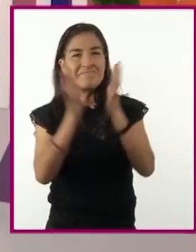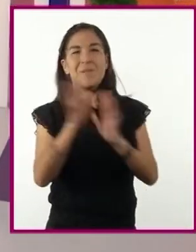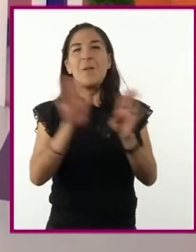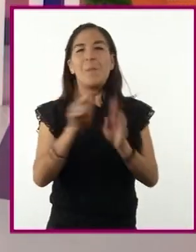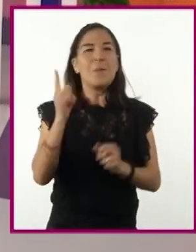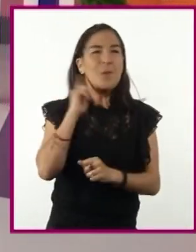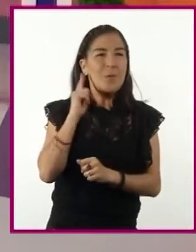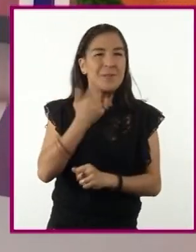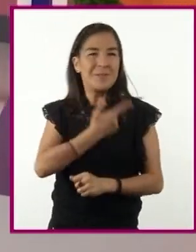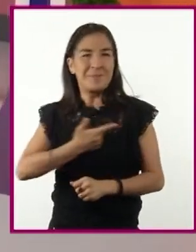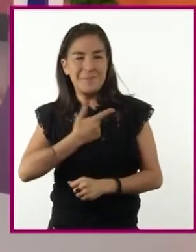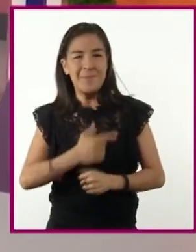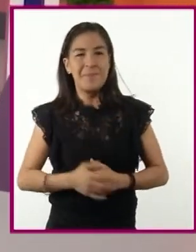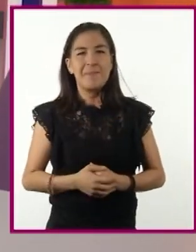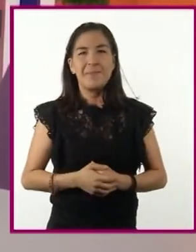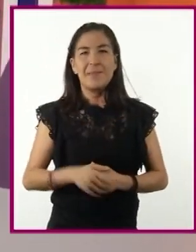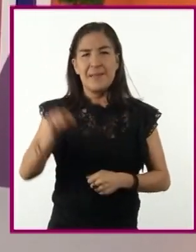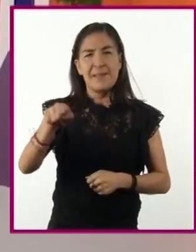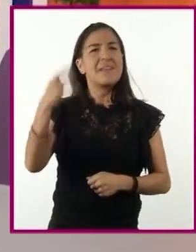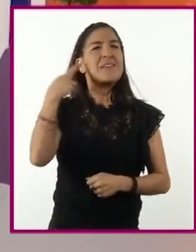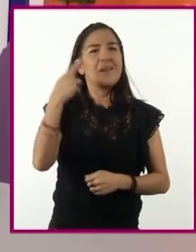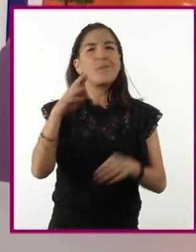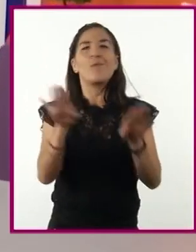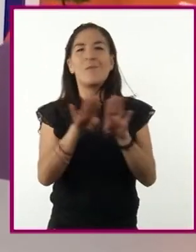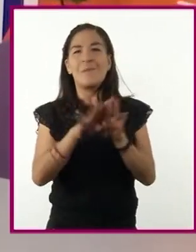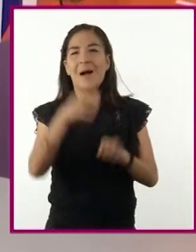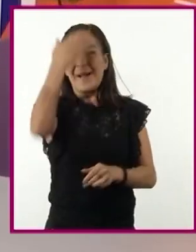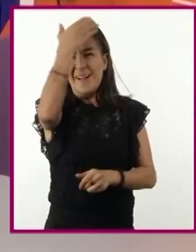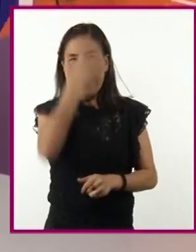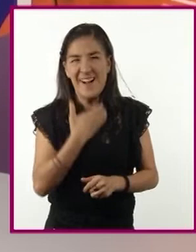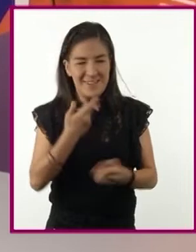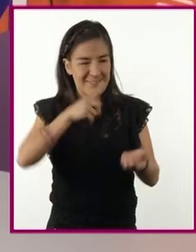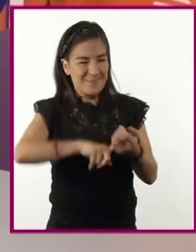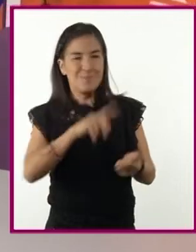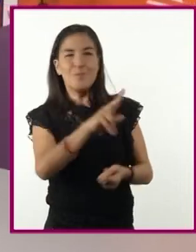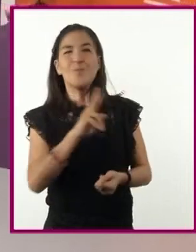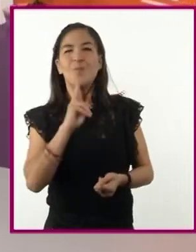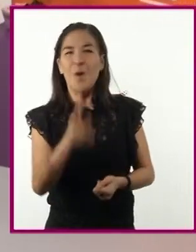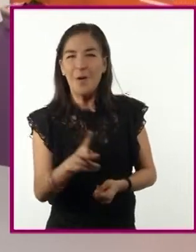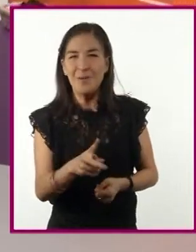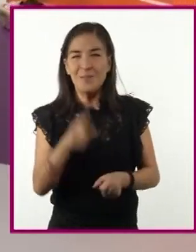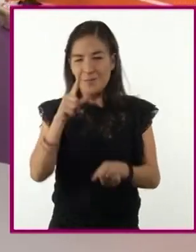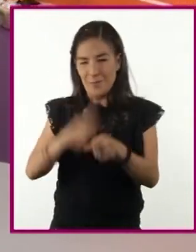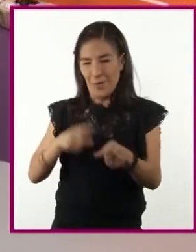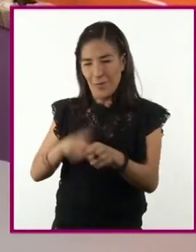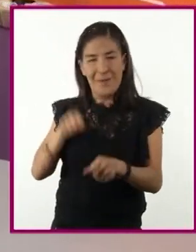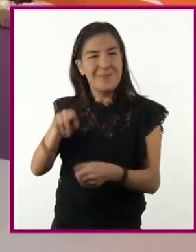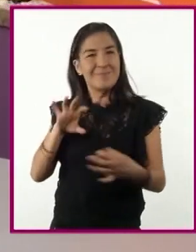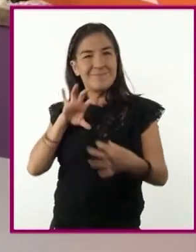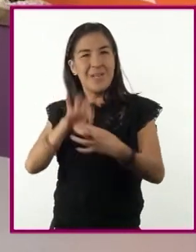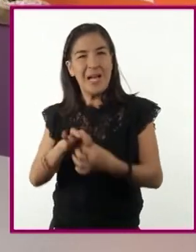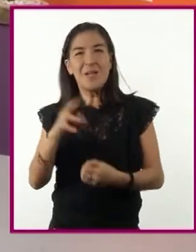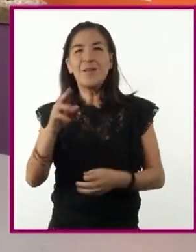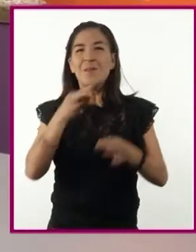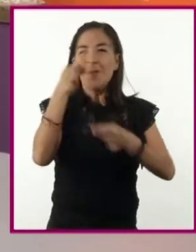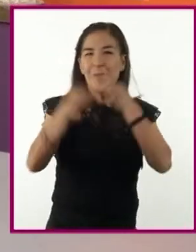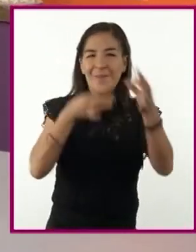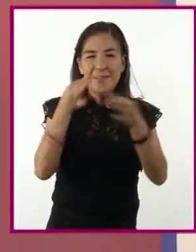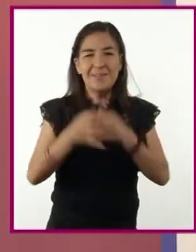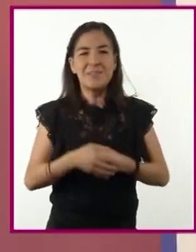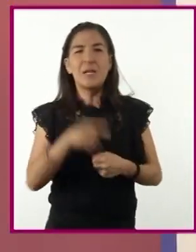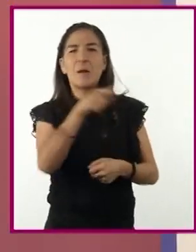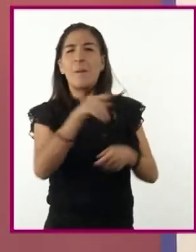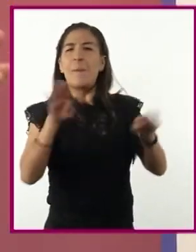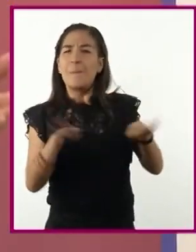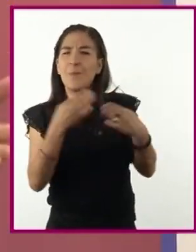La radio pone caras a las voces, colores a las noticias y ambiente musical va a